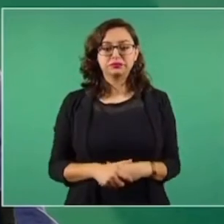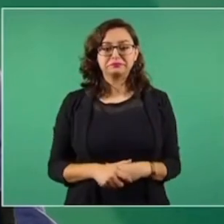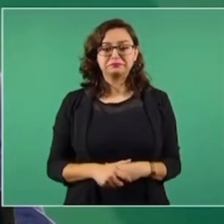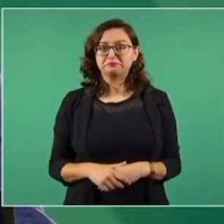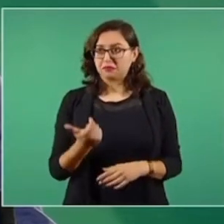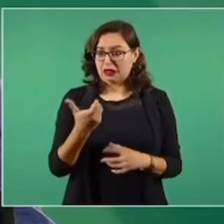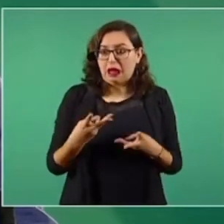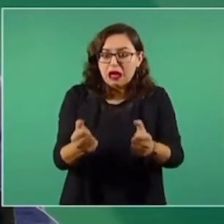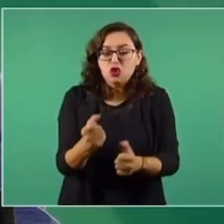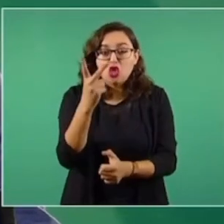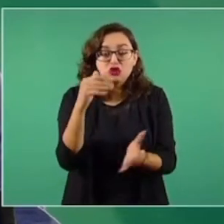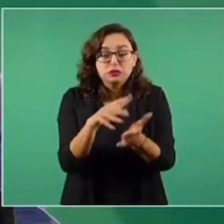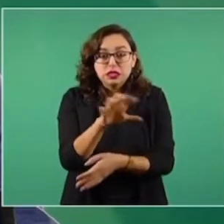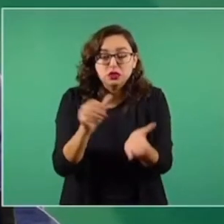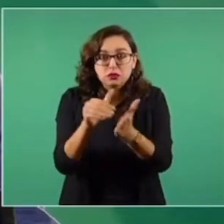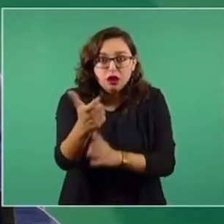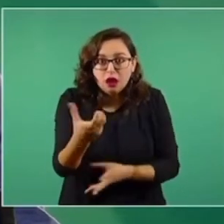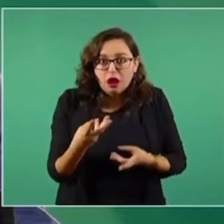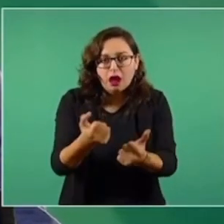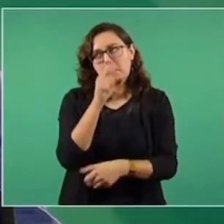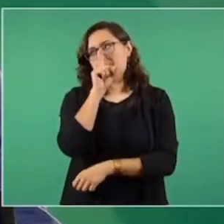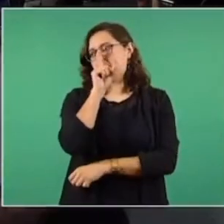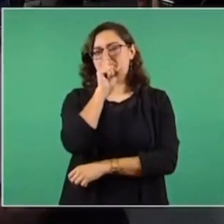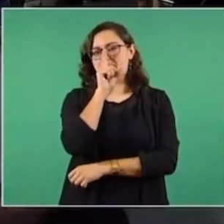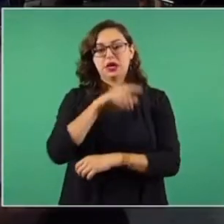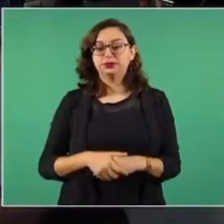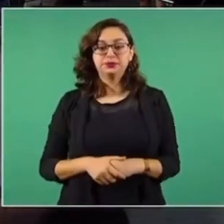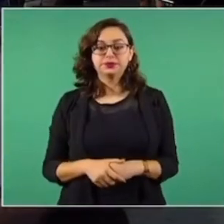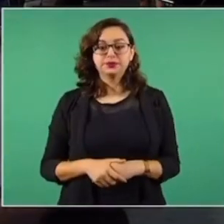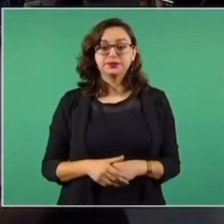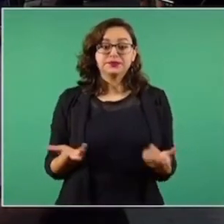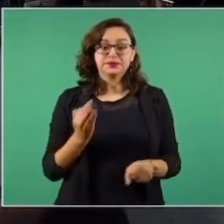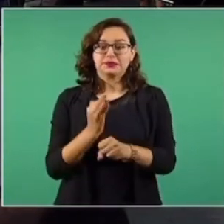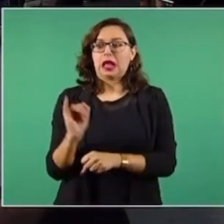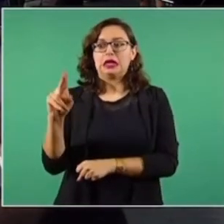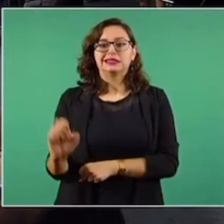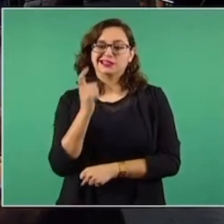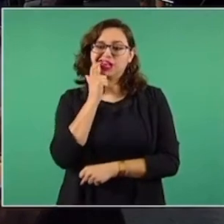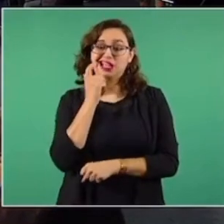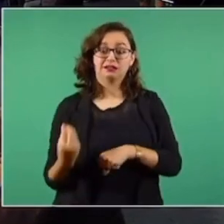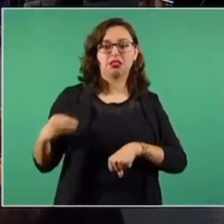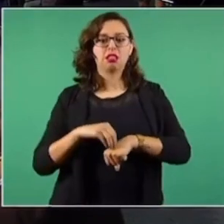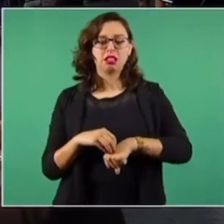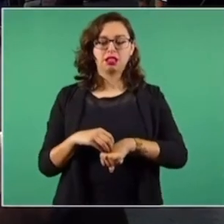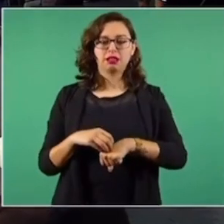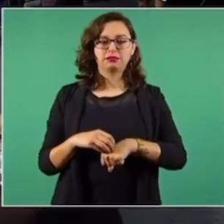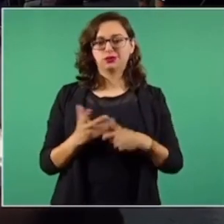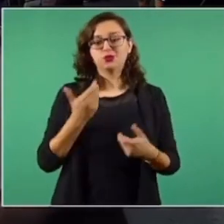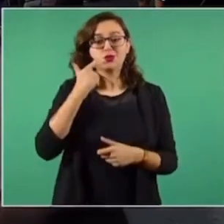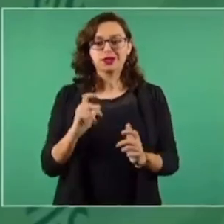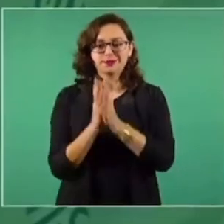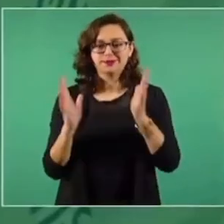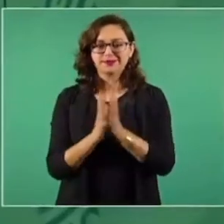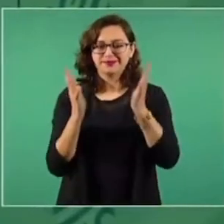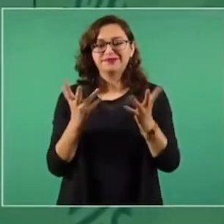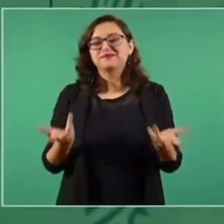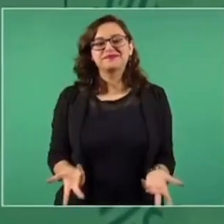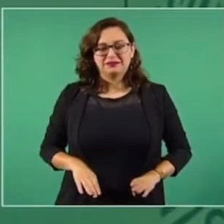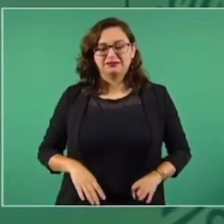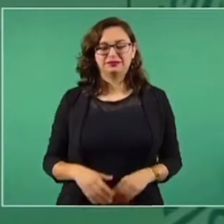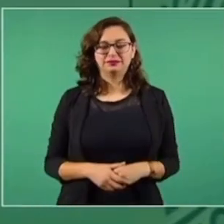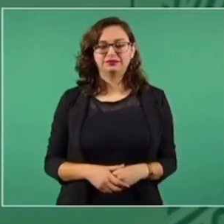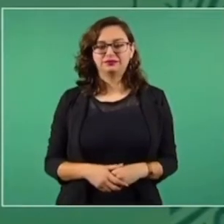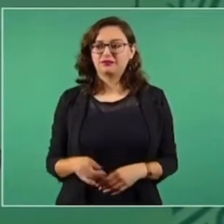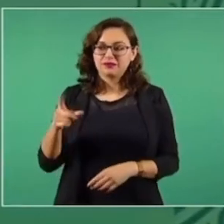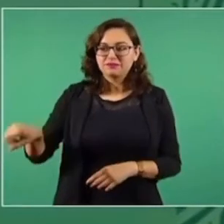que no costaría 2 mil 500 millones. El INE lo está haciendo porque no quiere que haya democracia. O sea, son... Es la pinza.